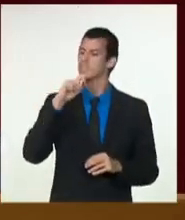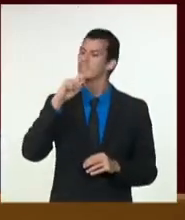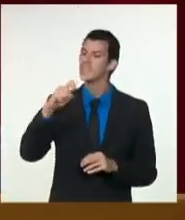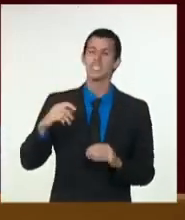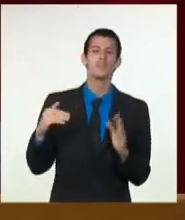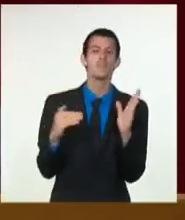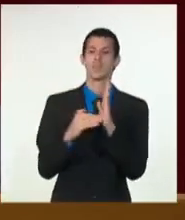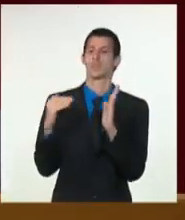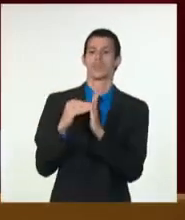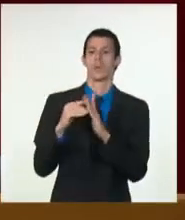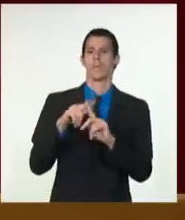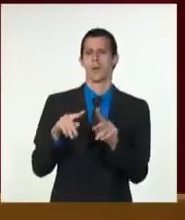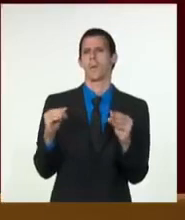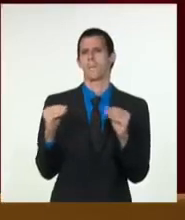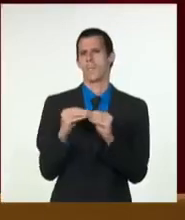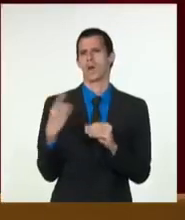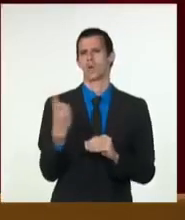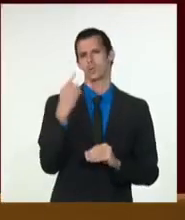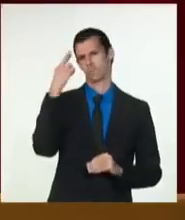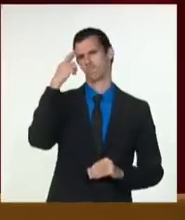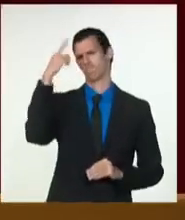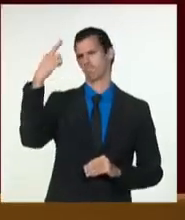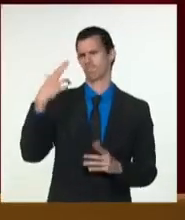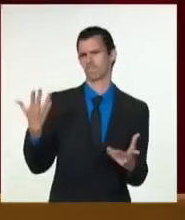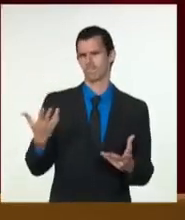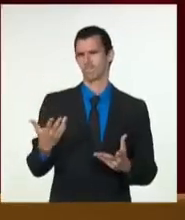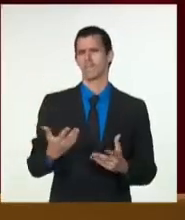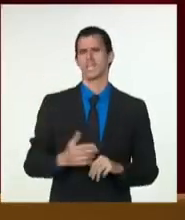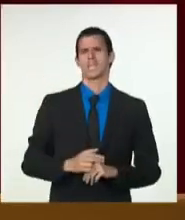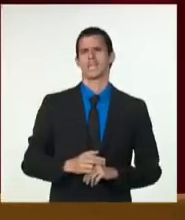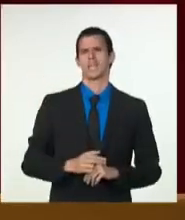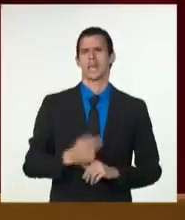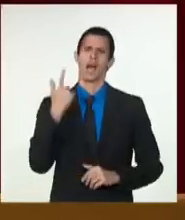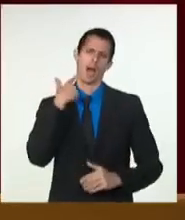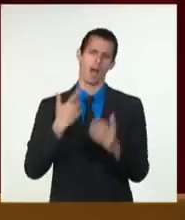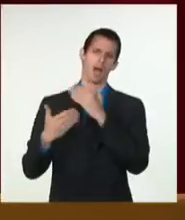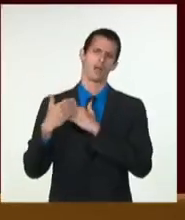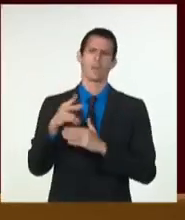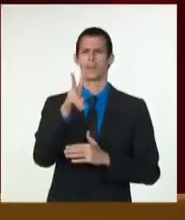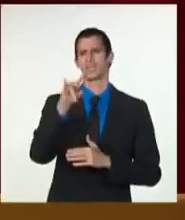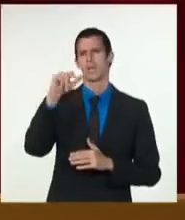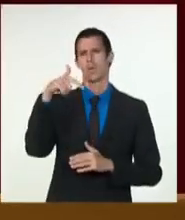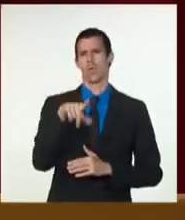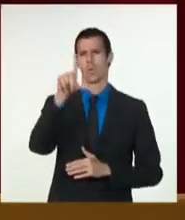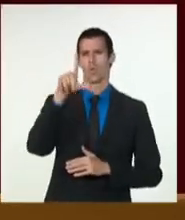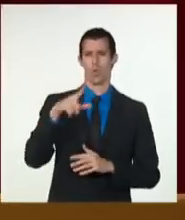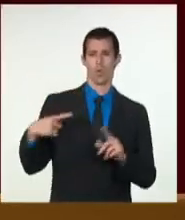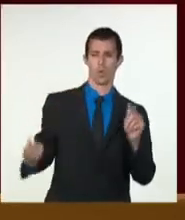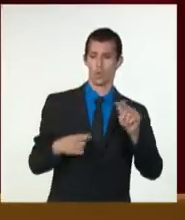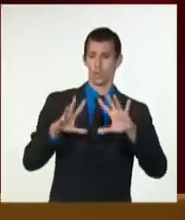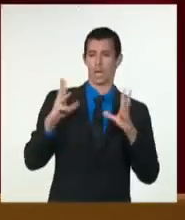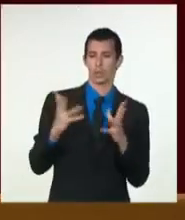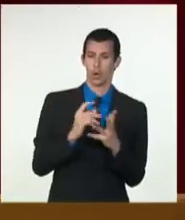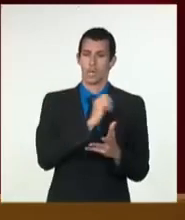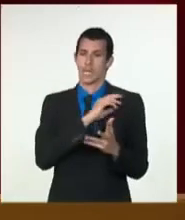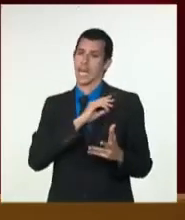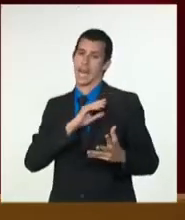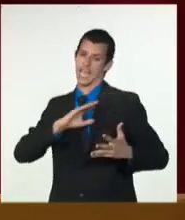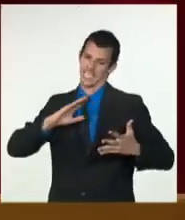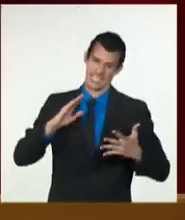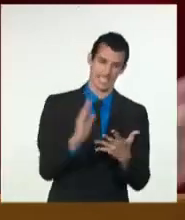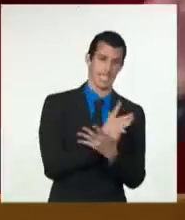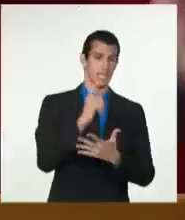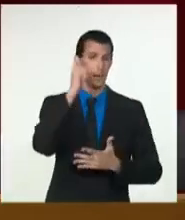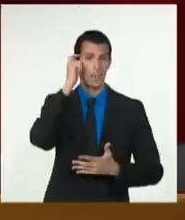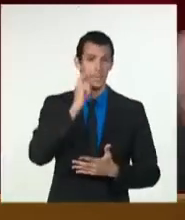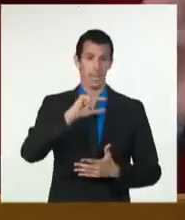años de aquel heroico asalto a dos fortalezas militares para cambiar la historia. Gracias a la generación del centenario,